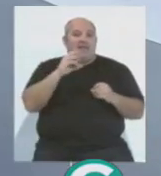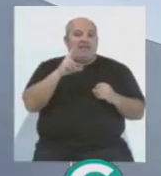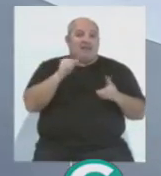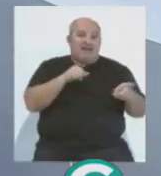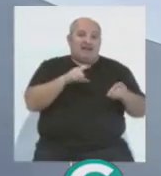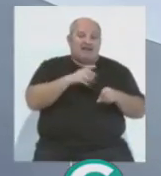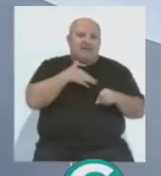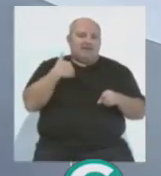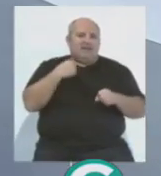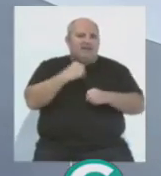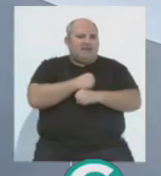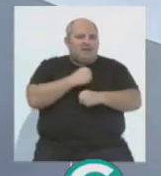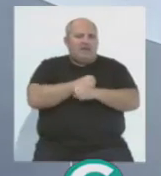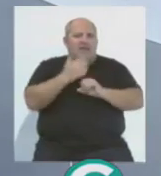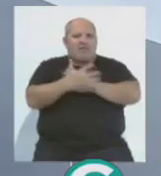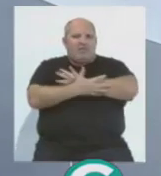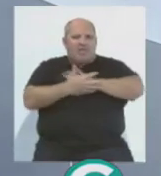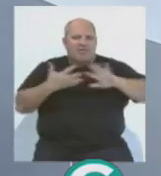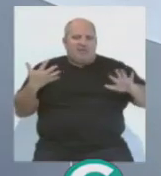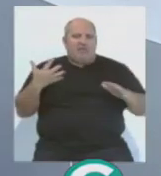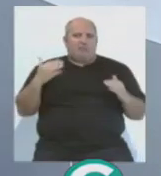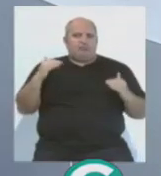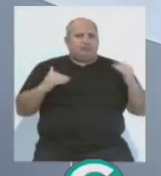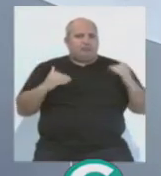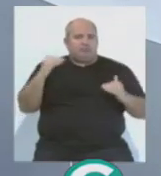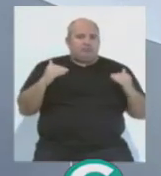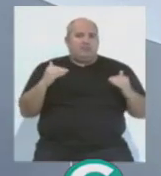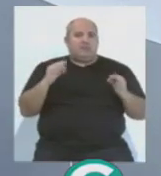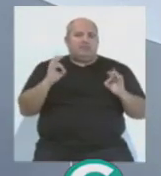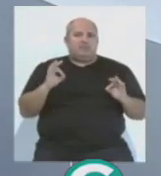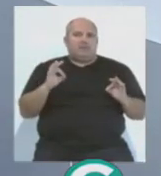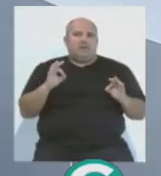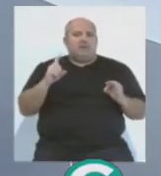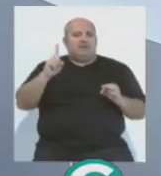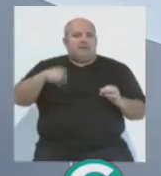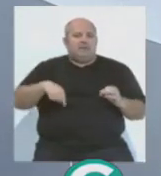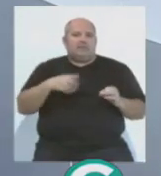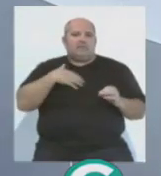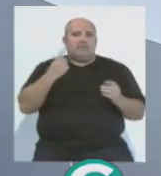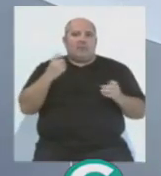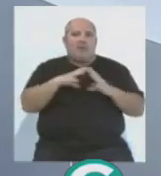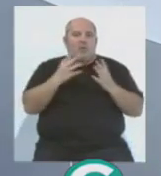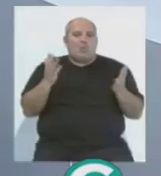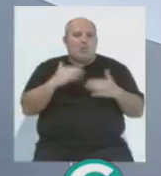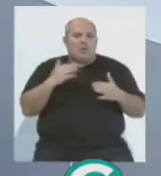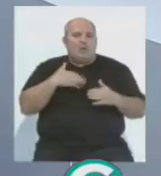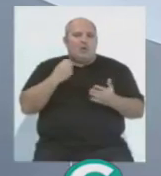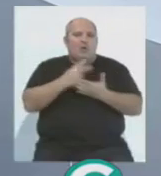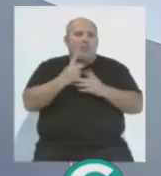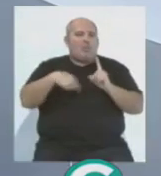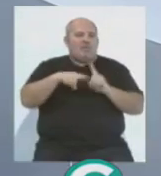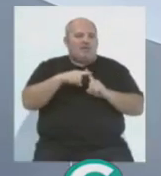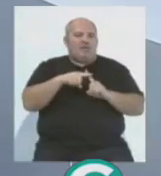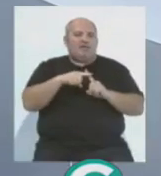Cervera de trabajo, de velocidad, de desequilibrio, pero sobre todo también cuando no se tiene el balón, regresar